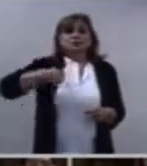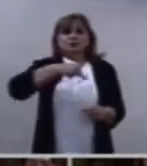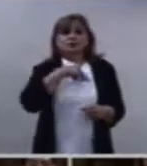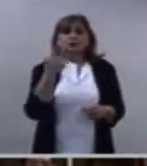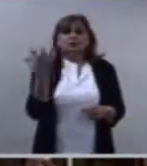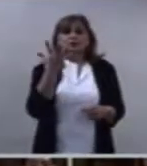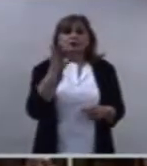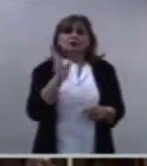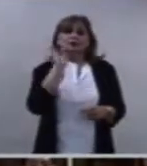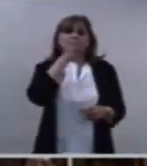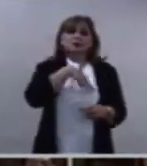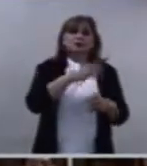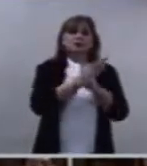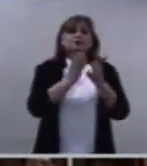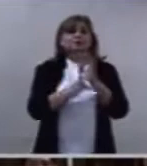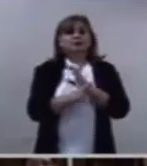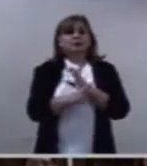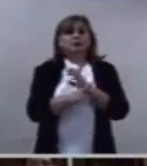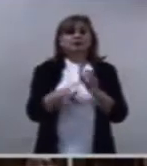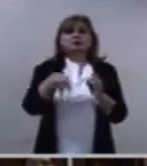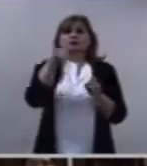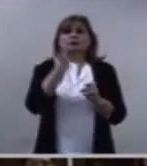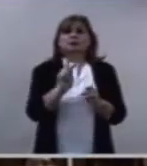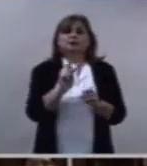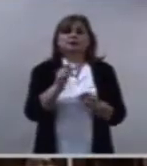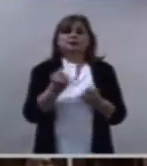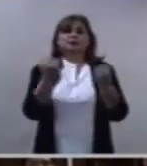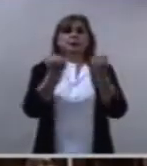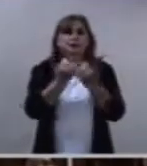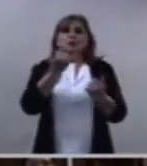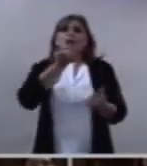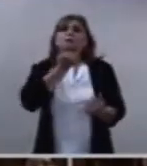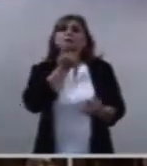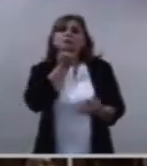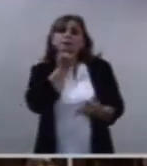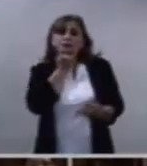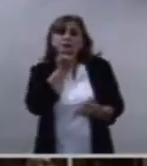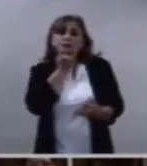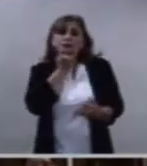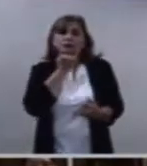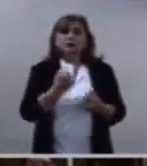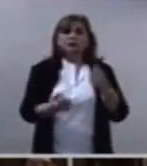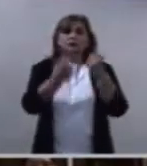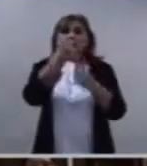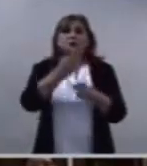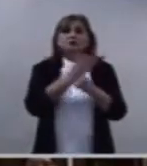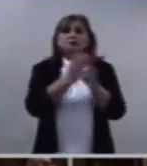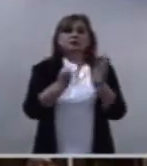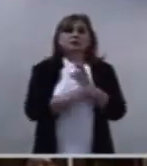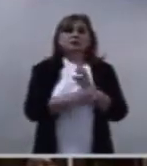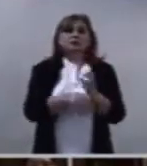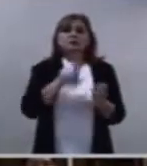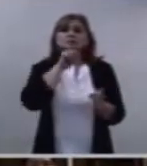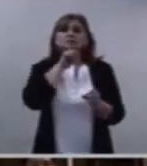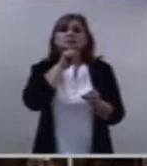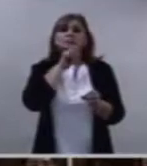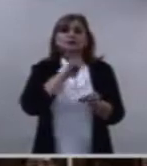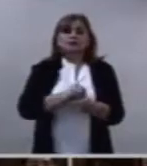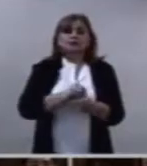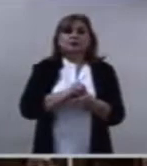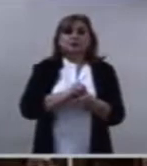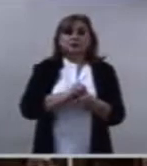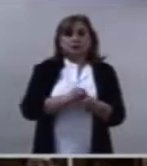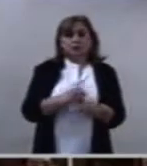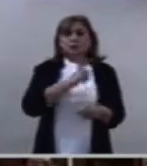mal pero también de las omisiones es de hacer es decir de